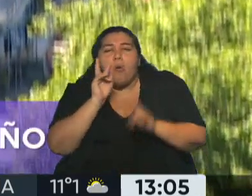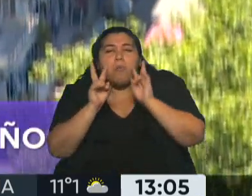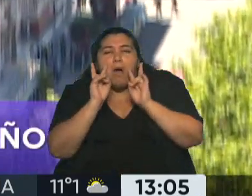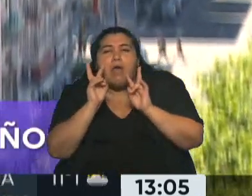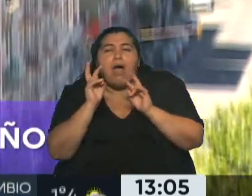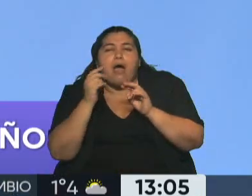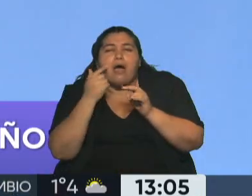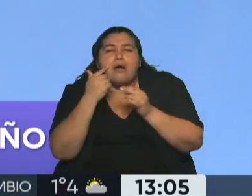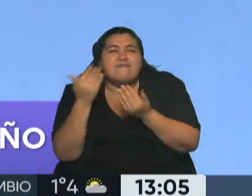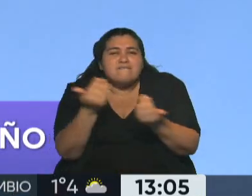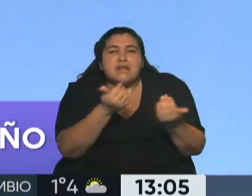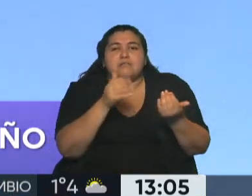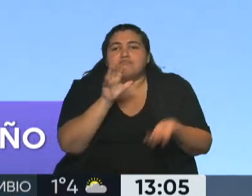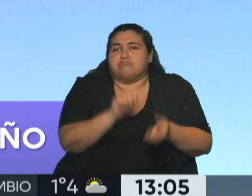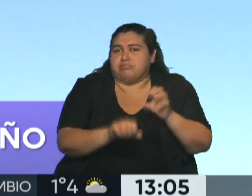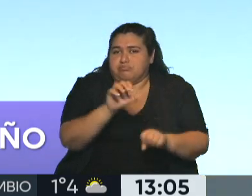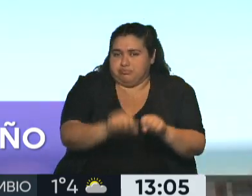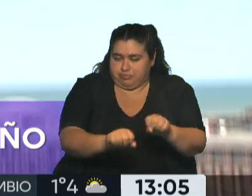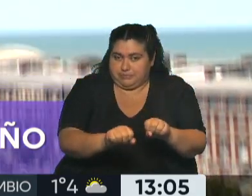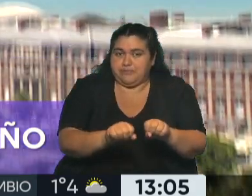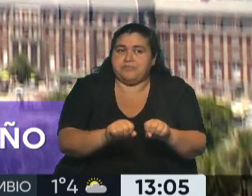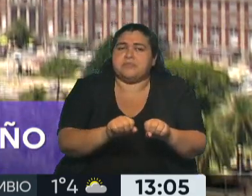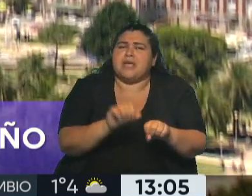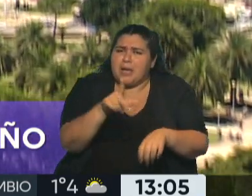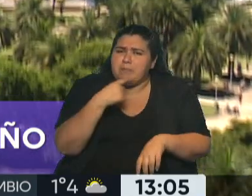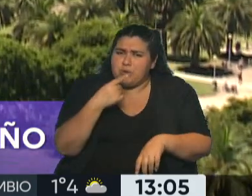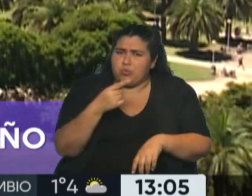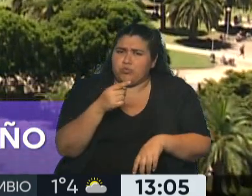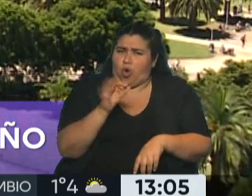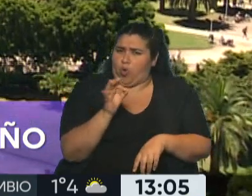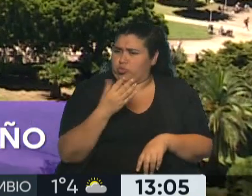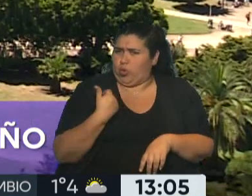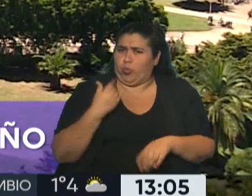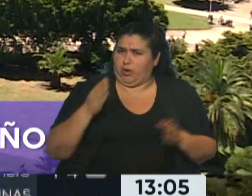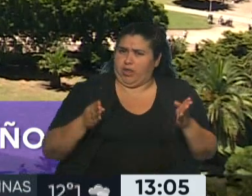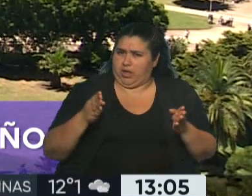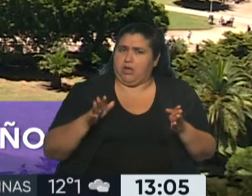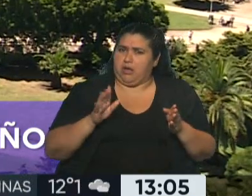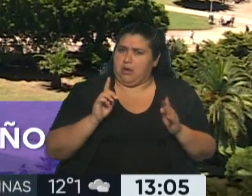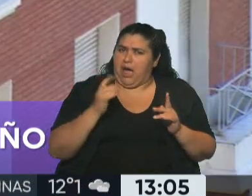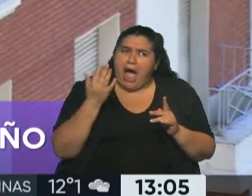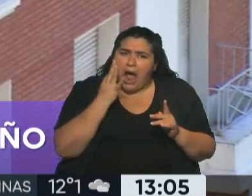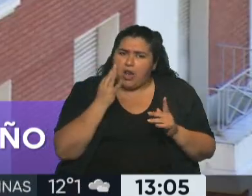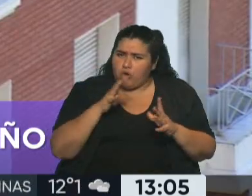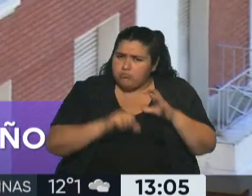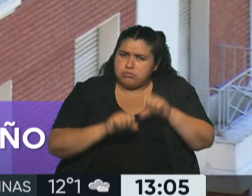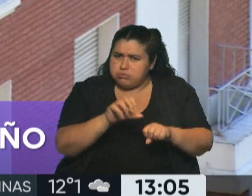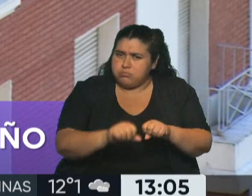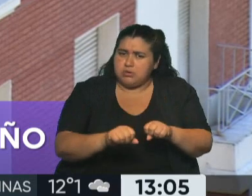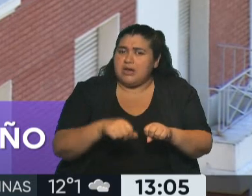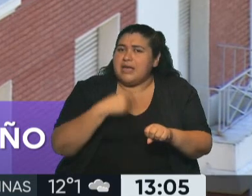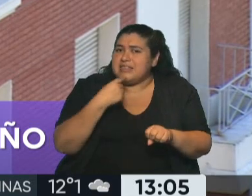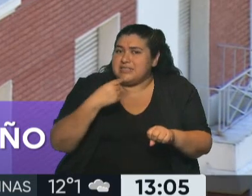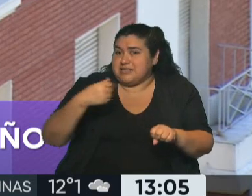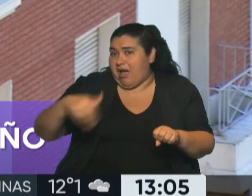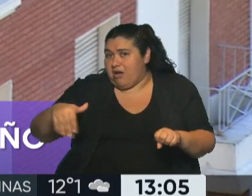¿Qué ocurrió durante este año? ¿Se dio esa particularidad o ya por la situación económica, lo que sucede es lo que usted indicaba, que en los próximos días de enero